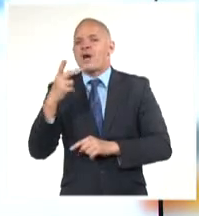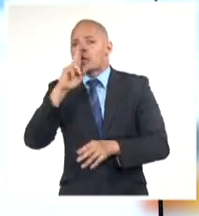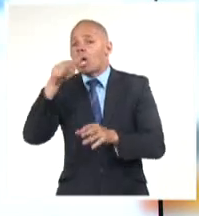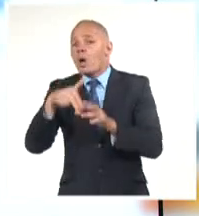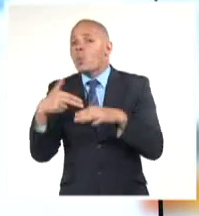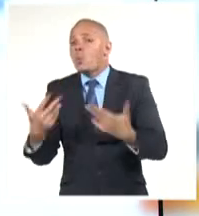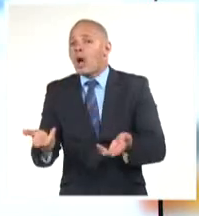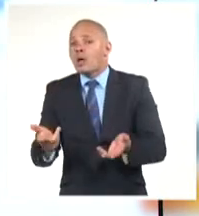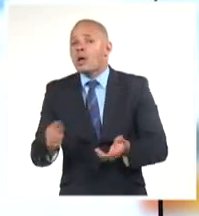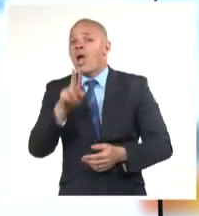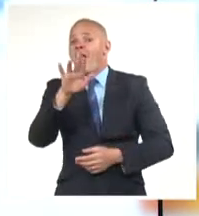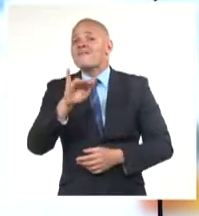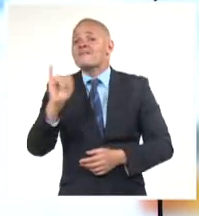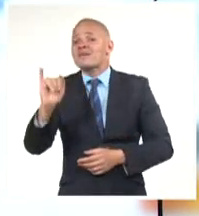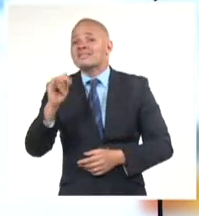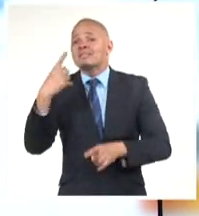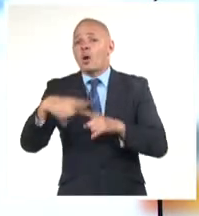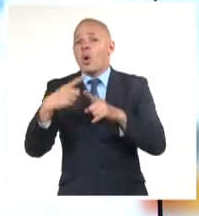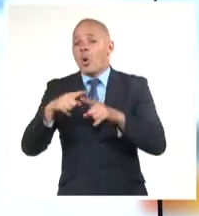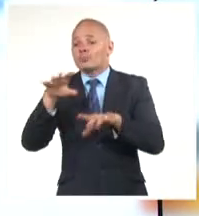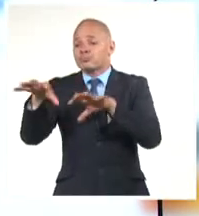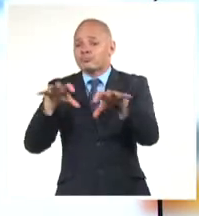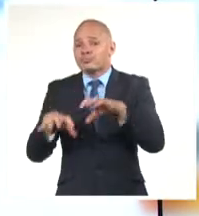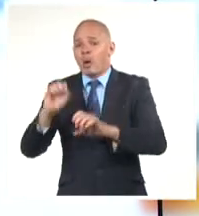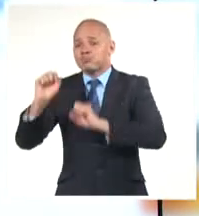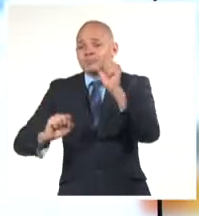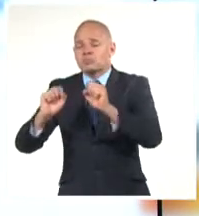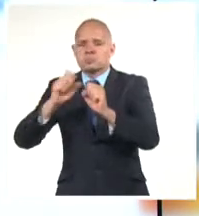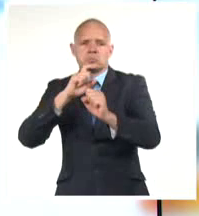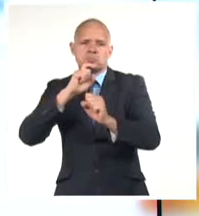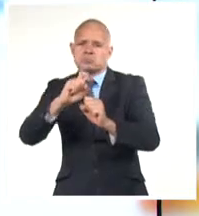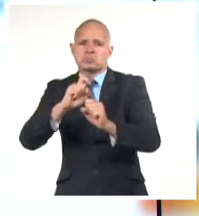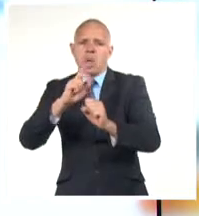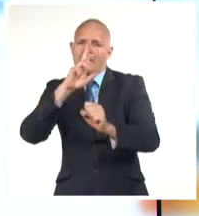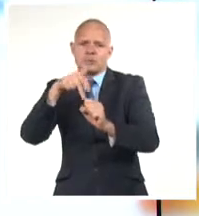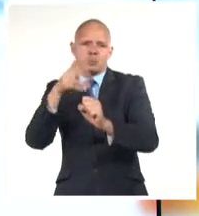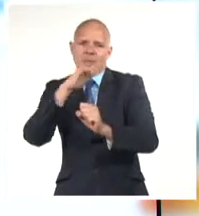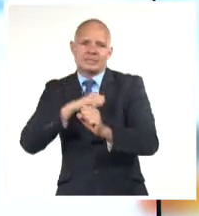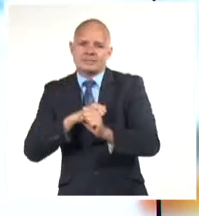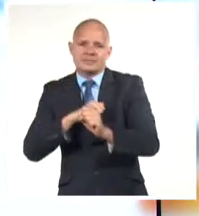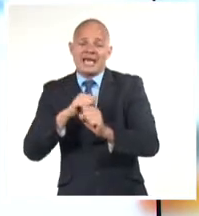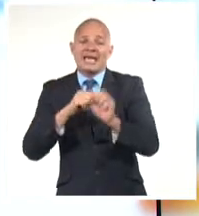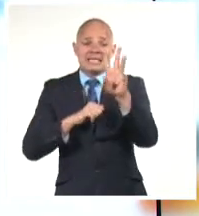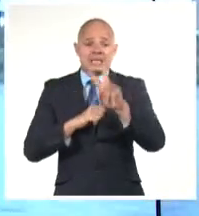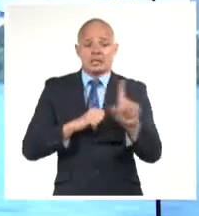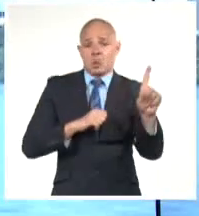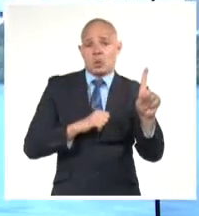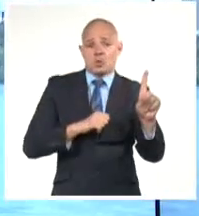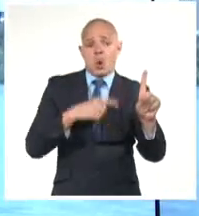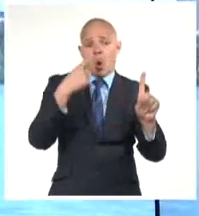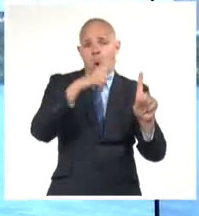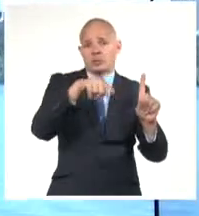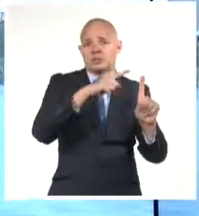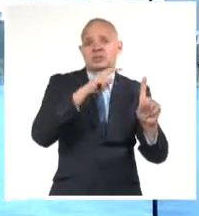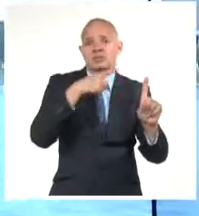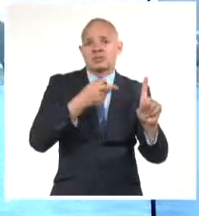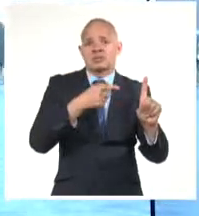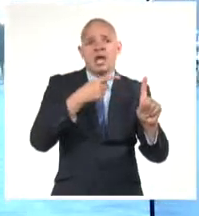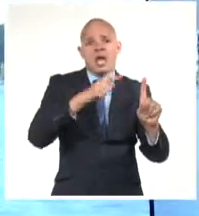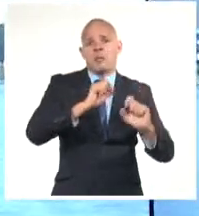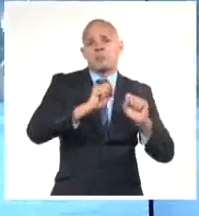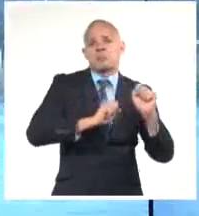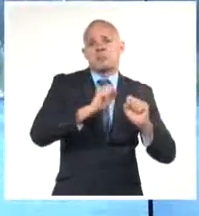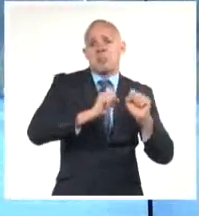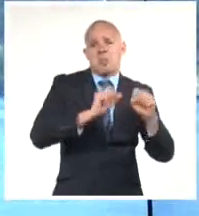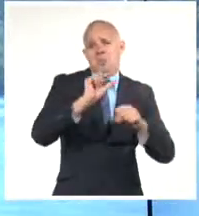26 centrales en la generación distribuida y hay otras 31 con baja cobertura. Y si la situación no es